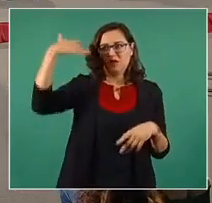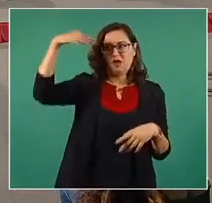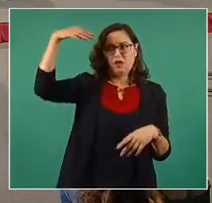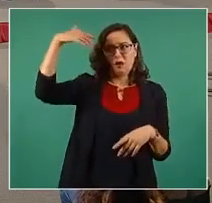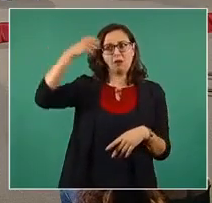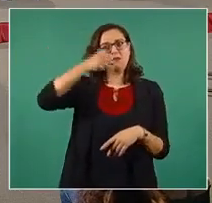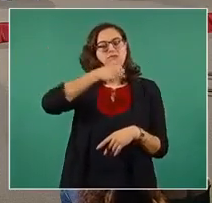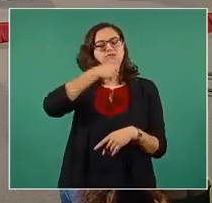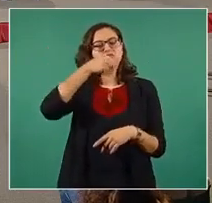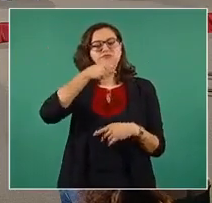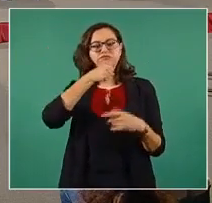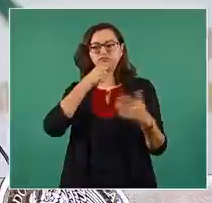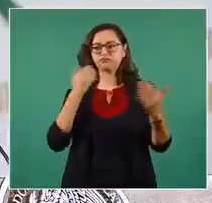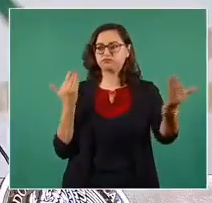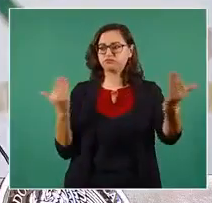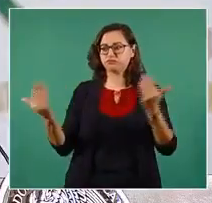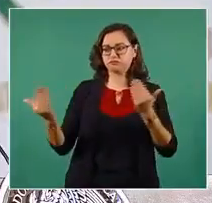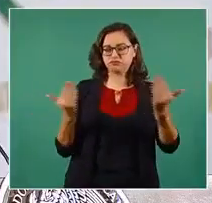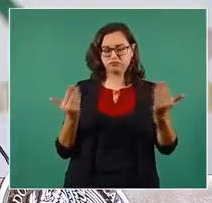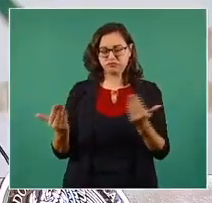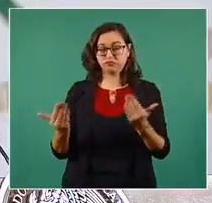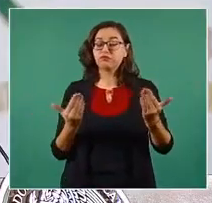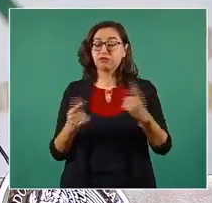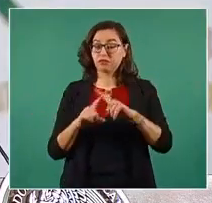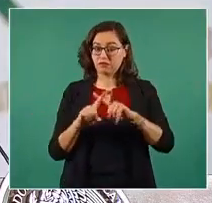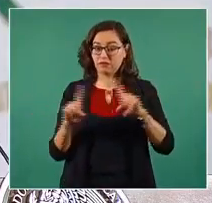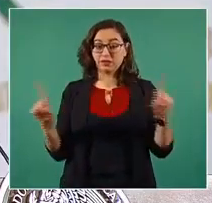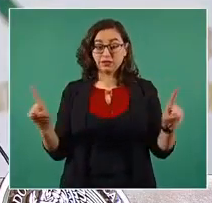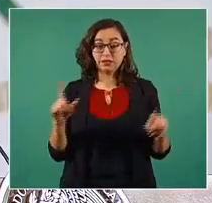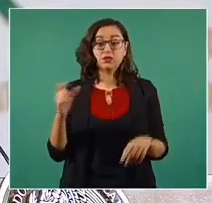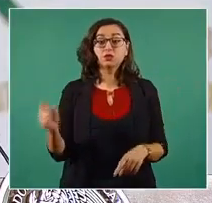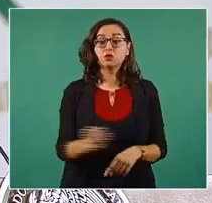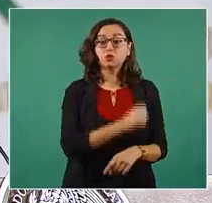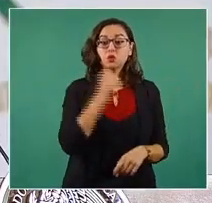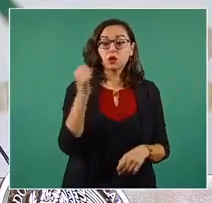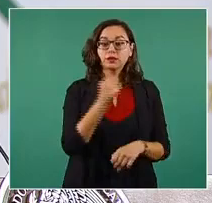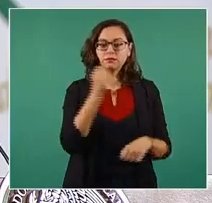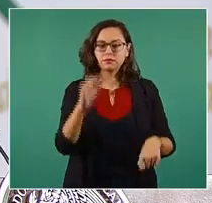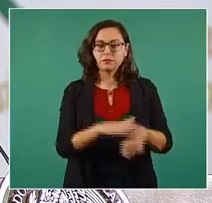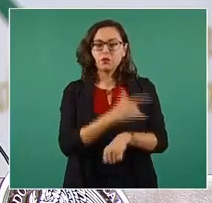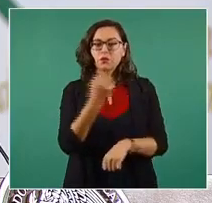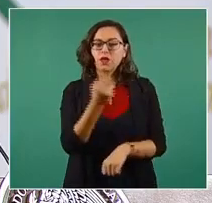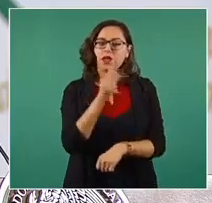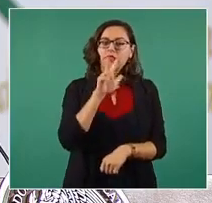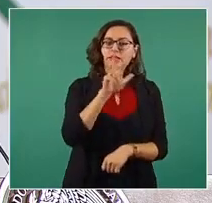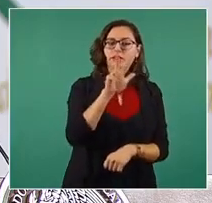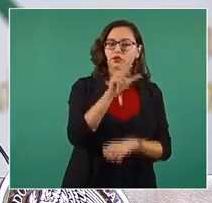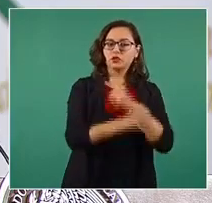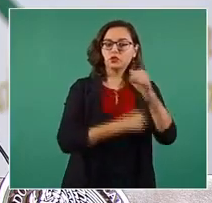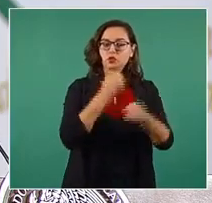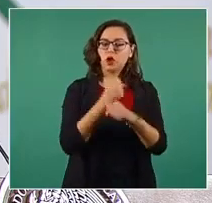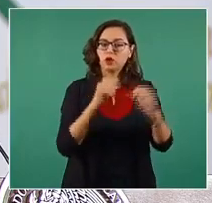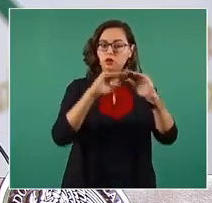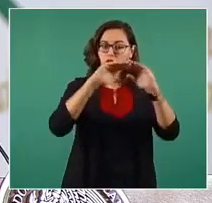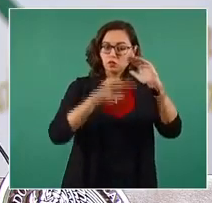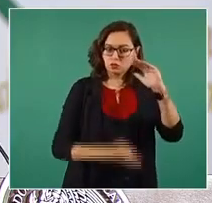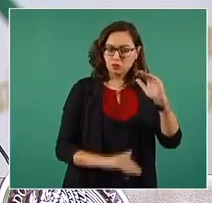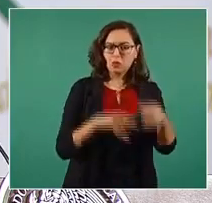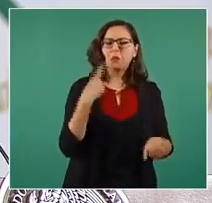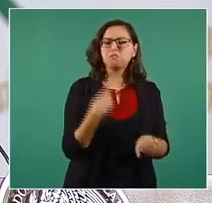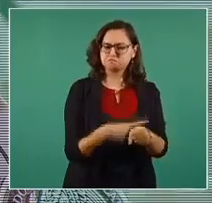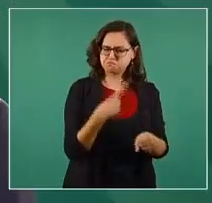Y esto es una fortuna porque las personas menores de edad no tienen un riesgo elevado de